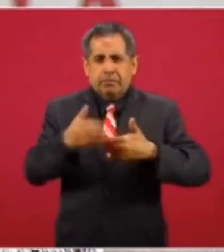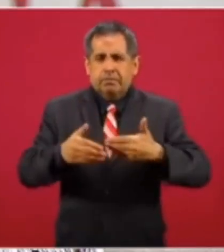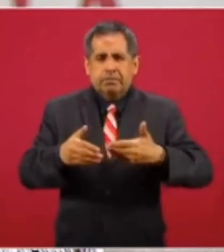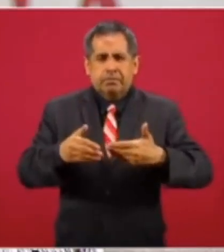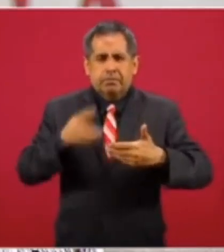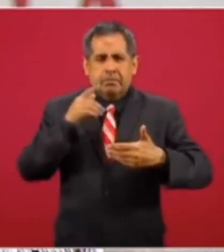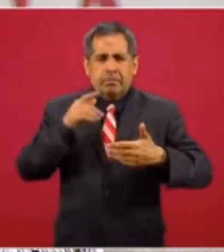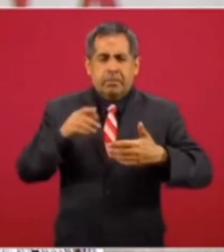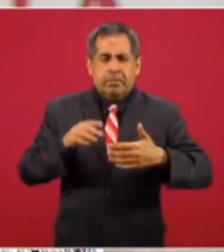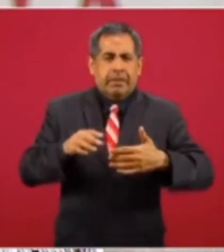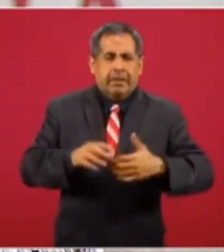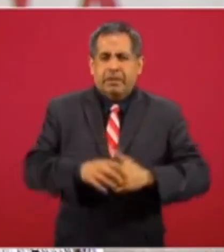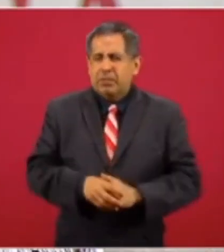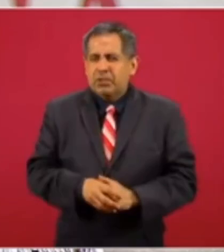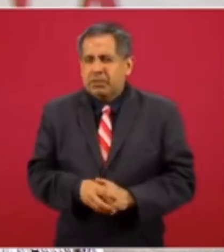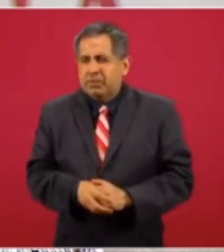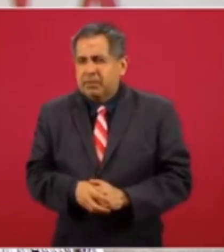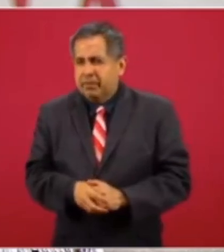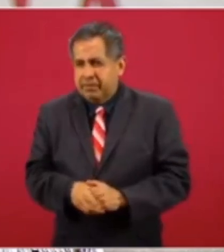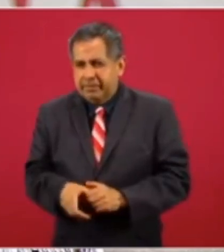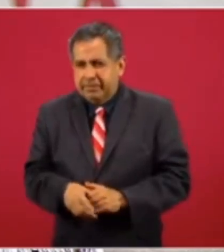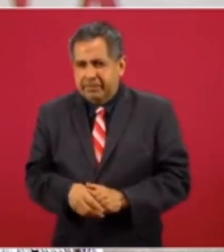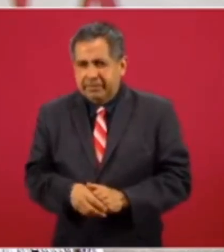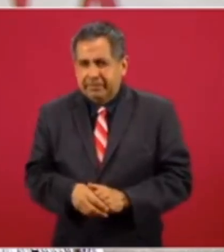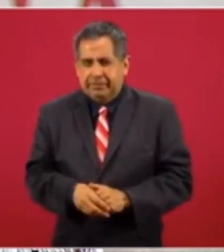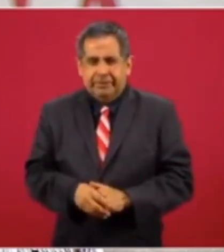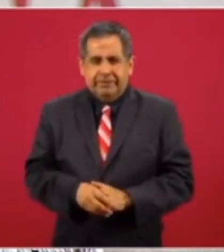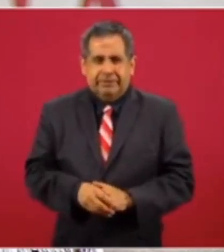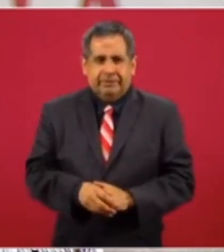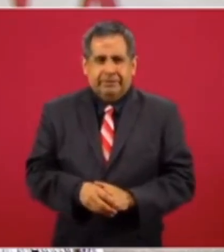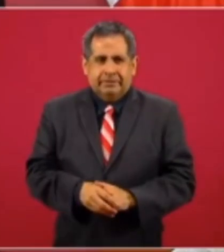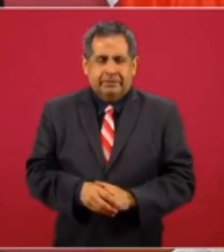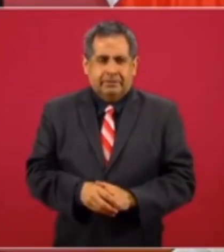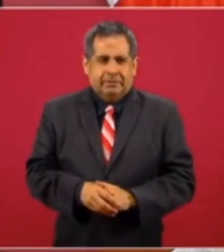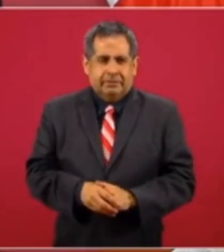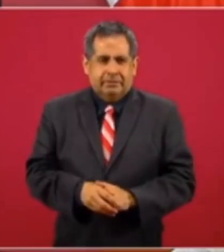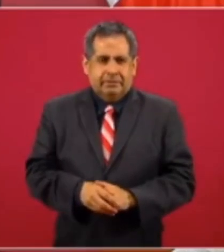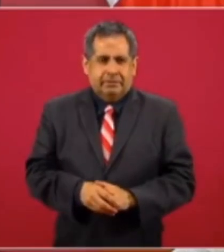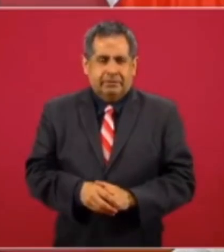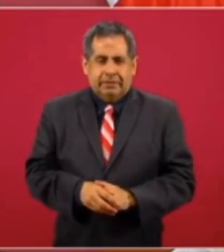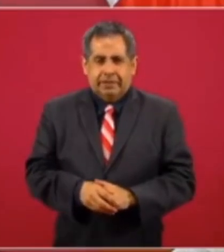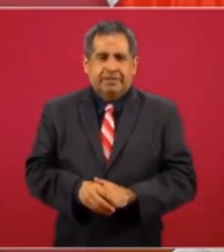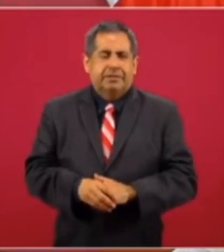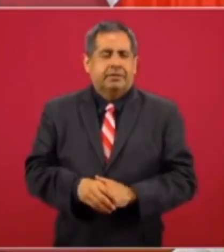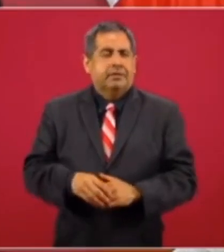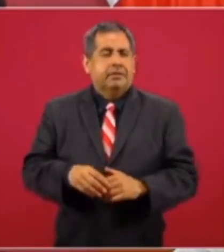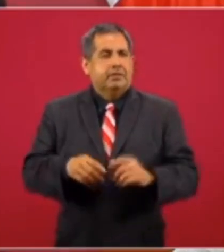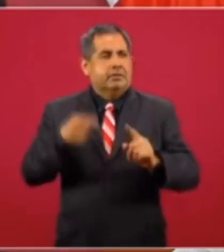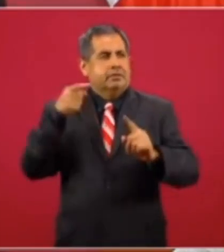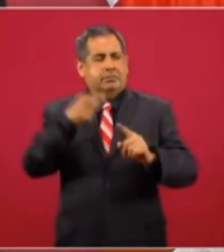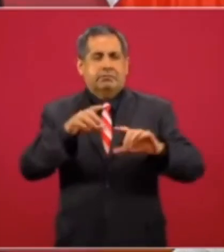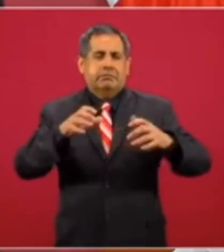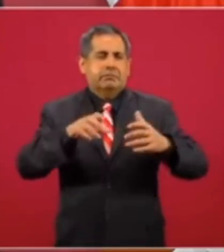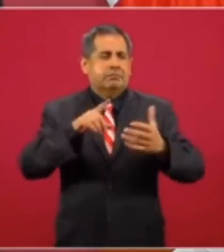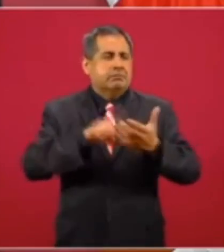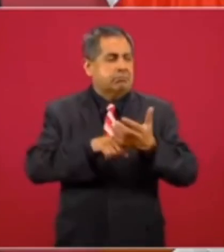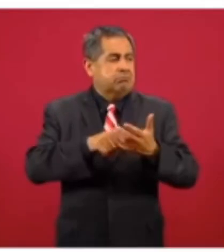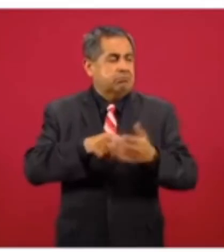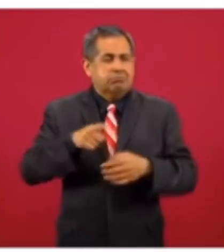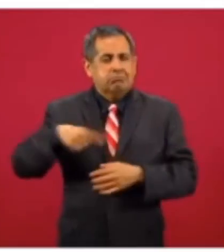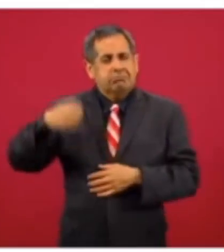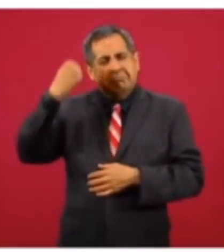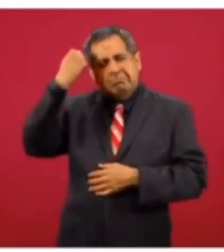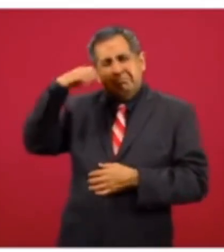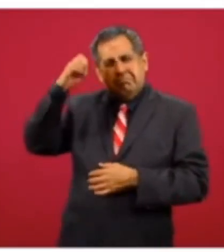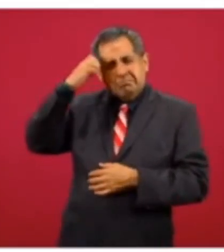corrupción hay demandas en los tribunales la improvisación sin experiencia